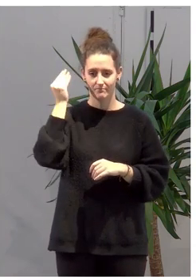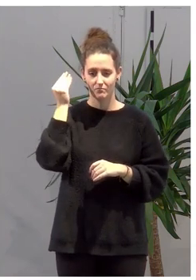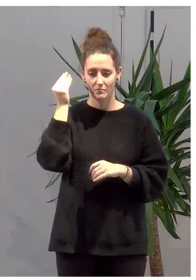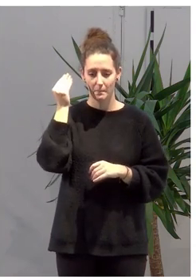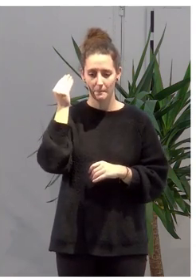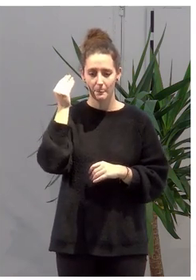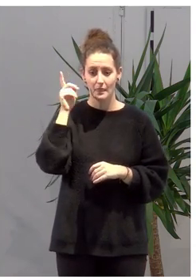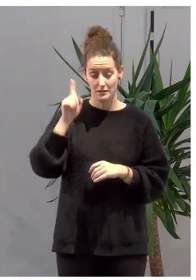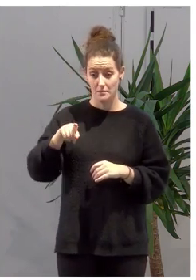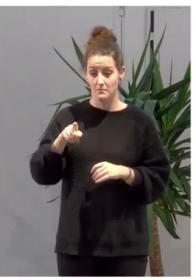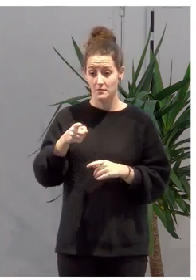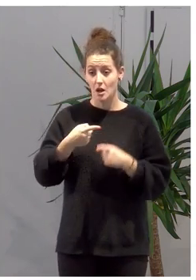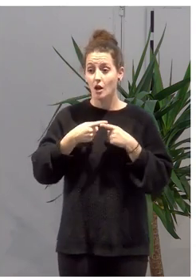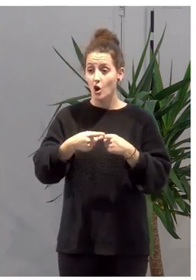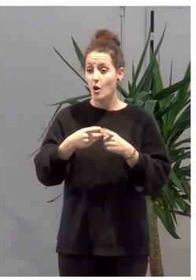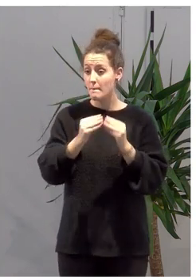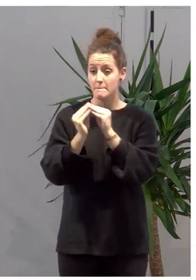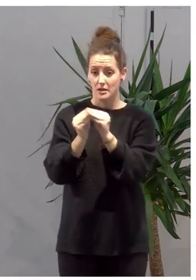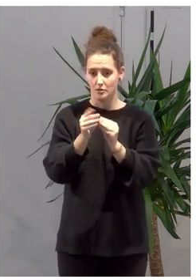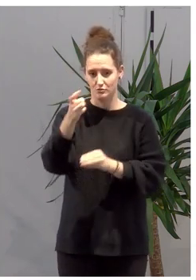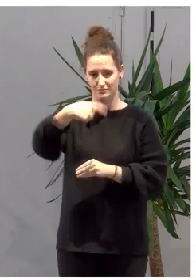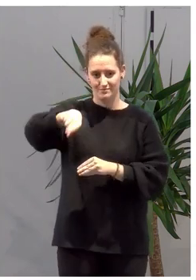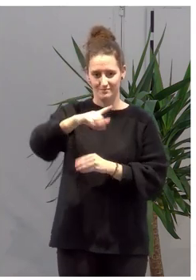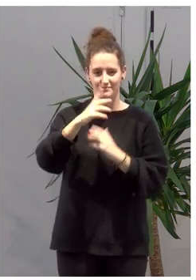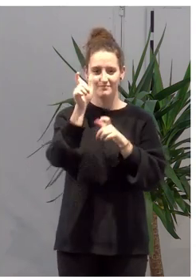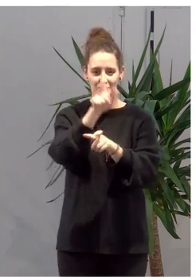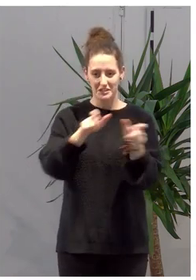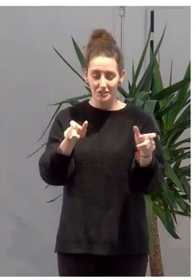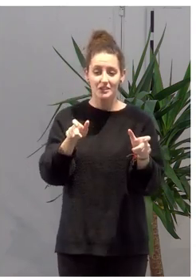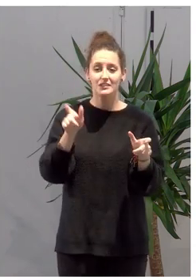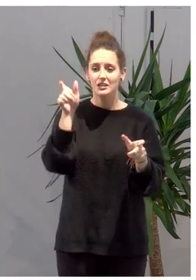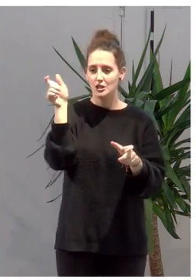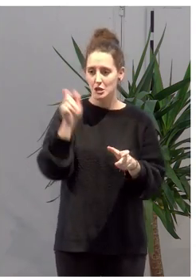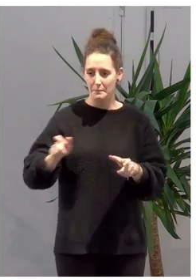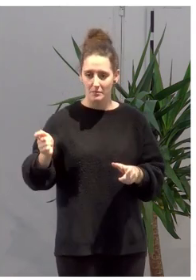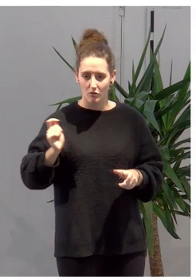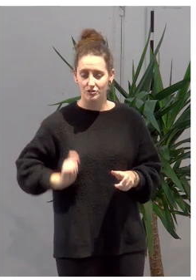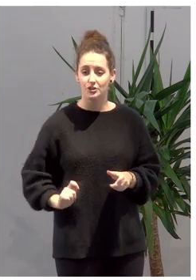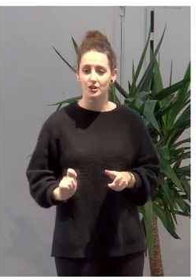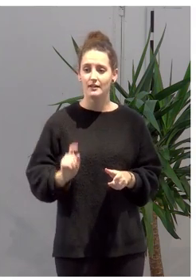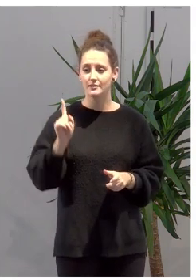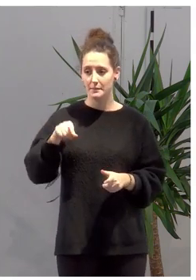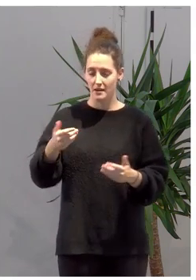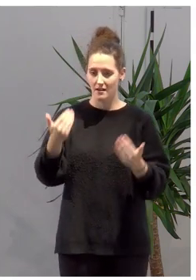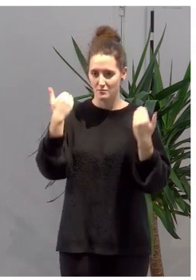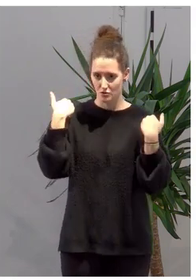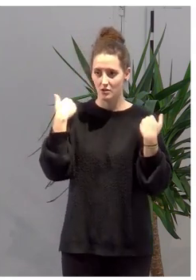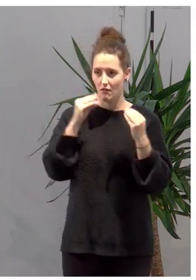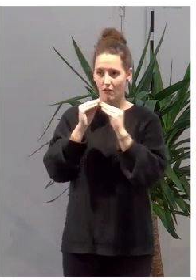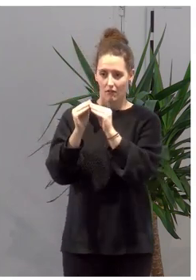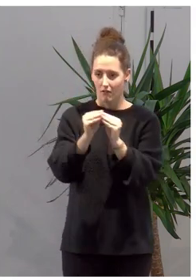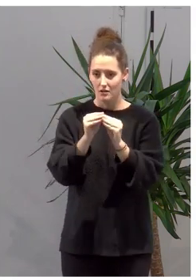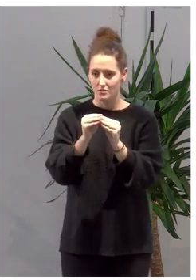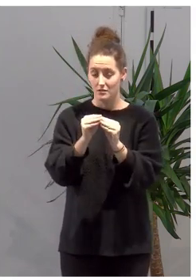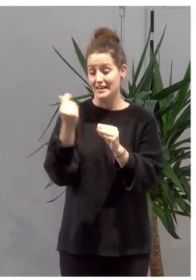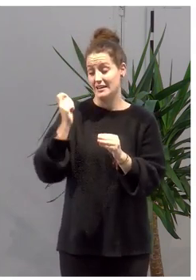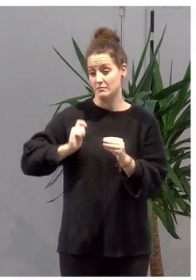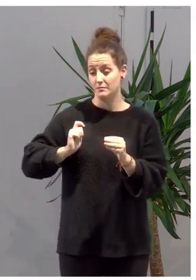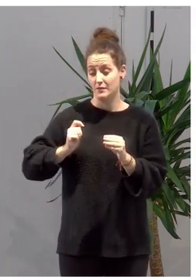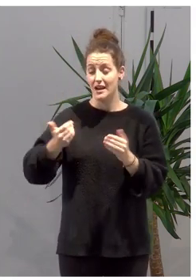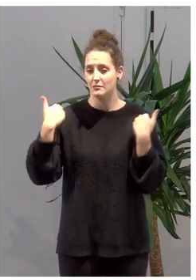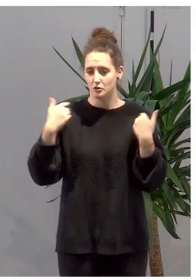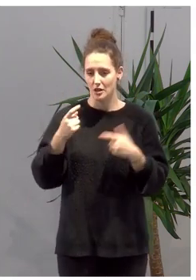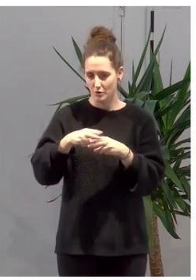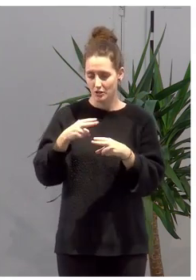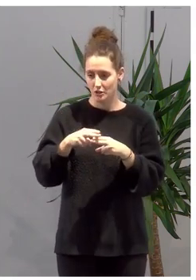compartimos con todas las personas que estáis aquí, con todos los profesionales y también con los responsables políticos, que no